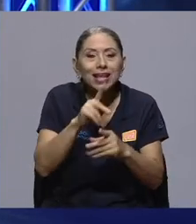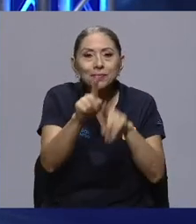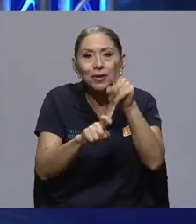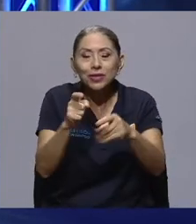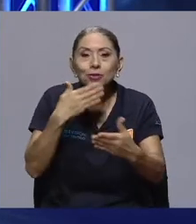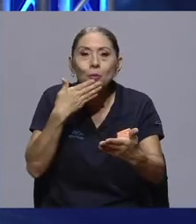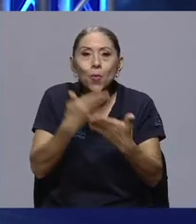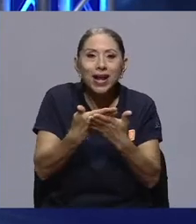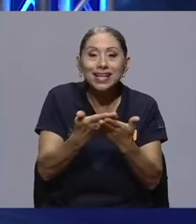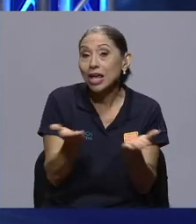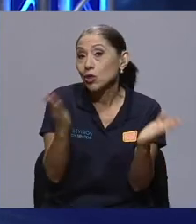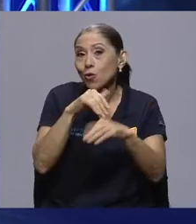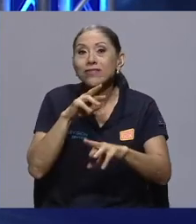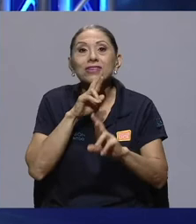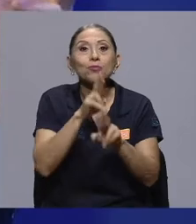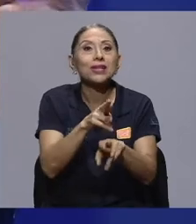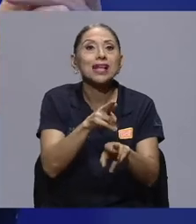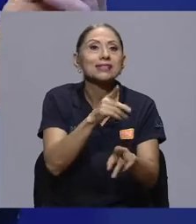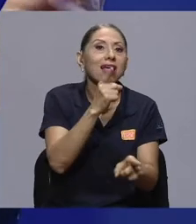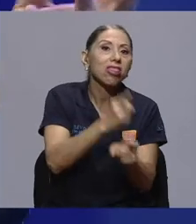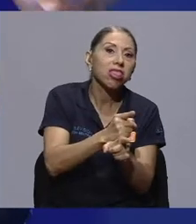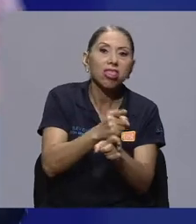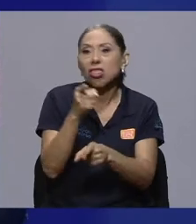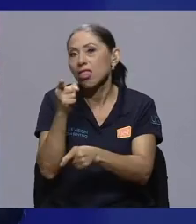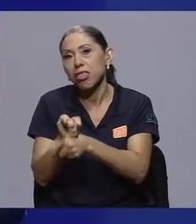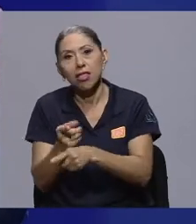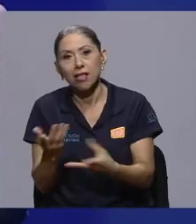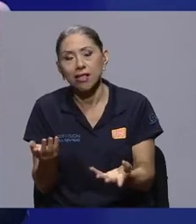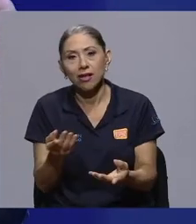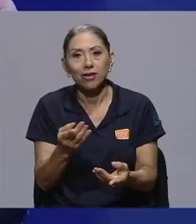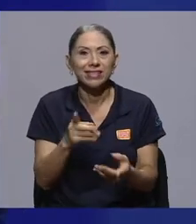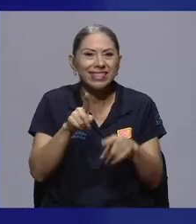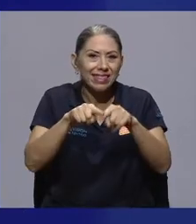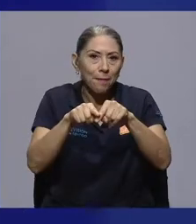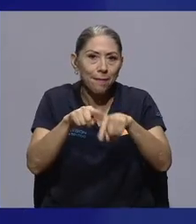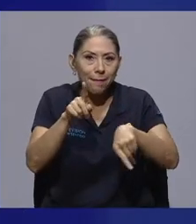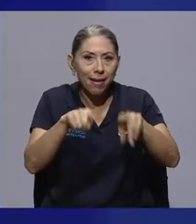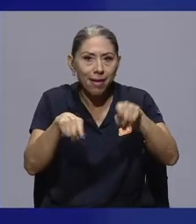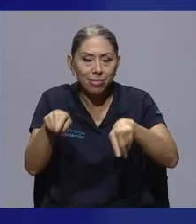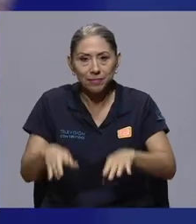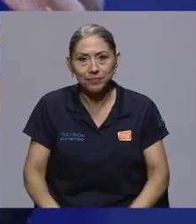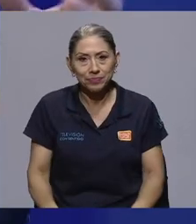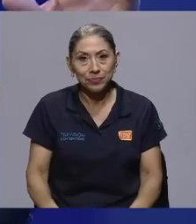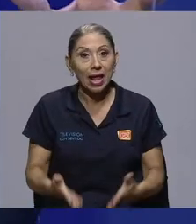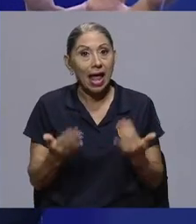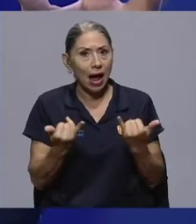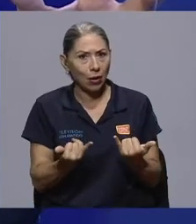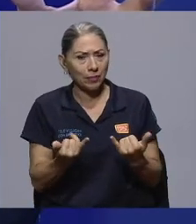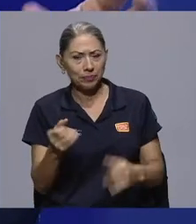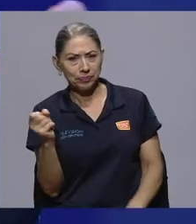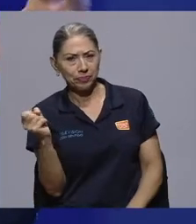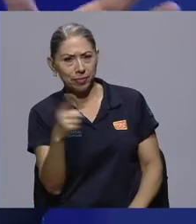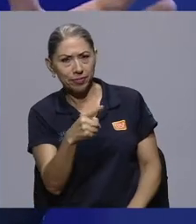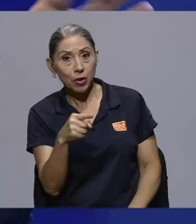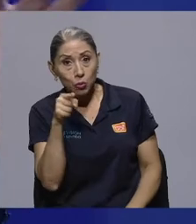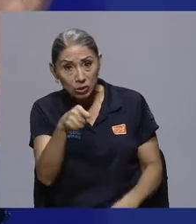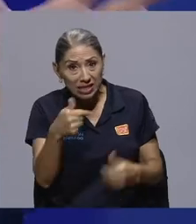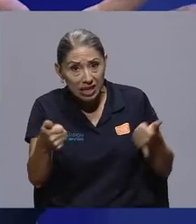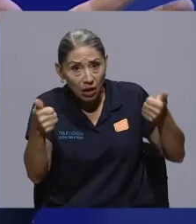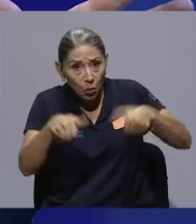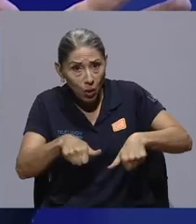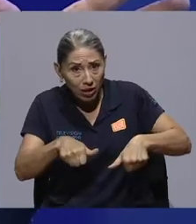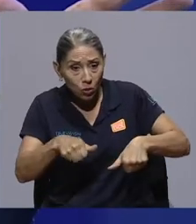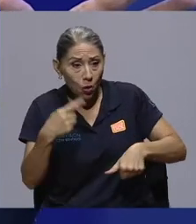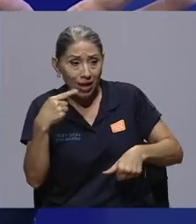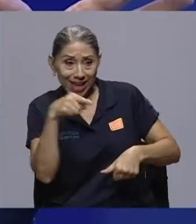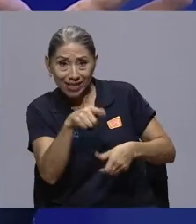incorrectas, depende de cada caso. Ahora, antes de irnos al corte, ¿estarías de acuerdo en que estos cambios para que sean